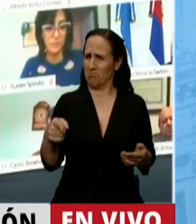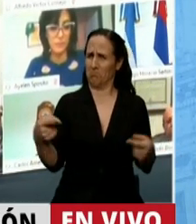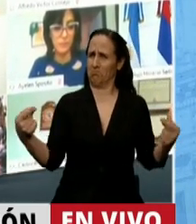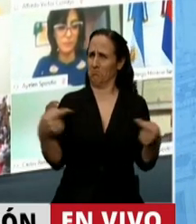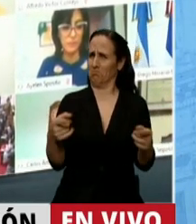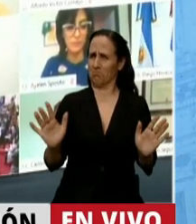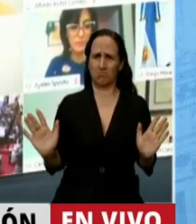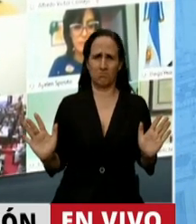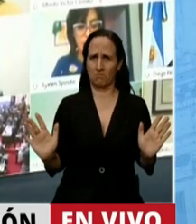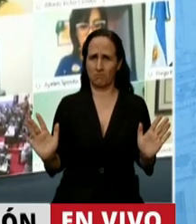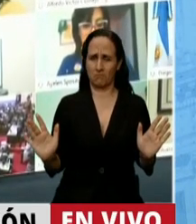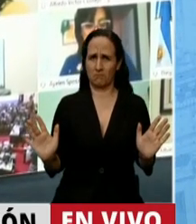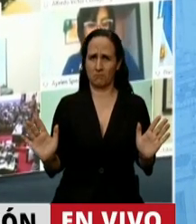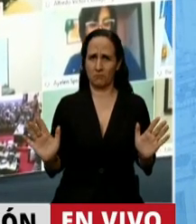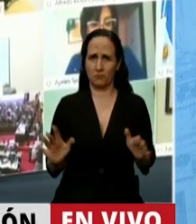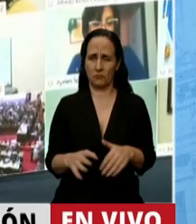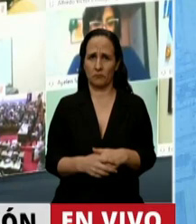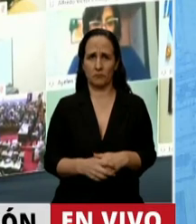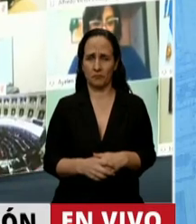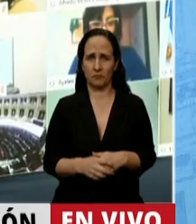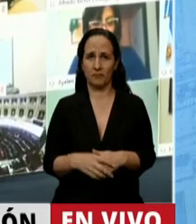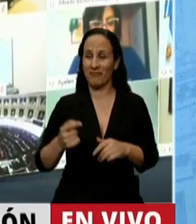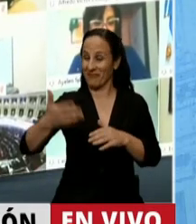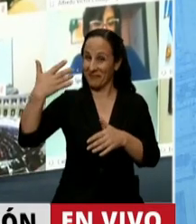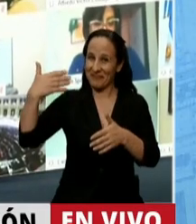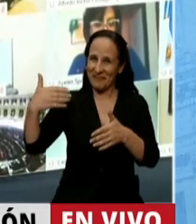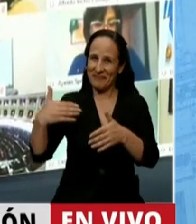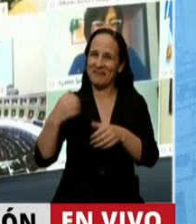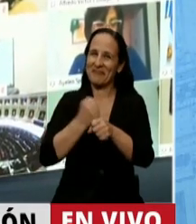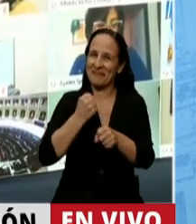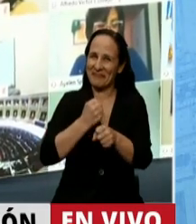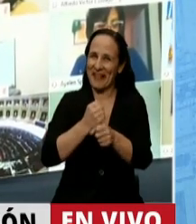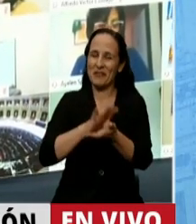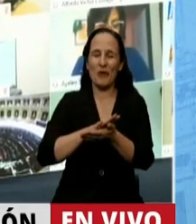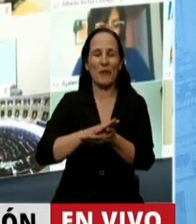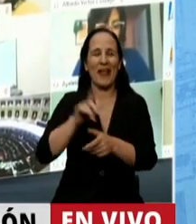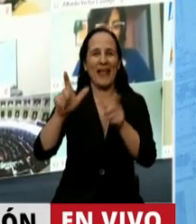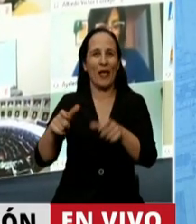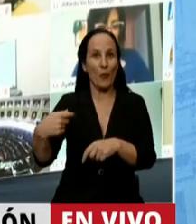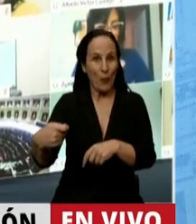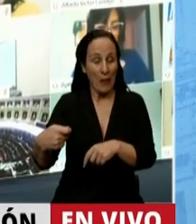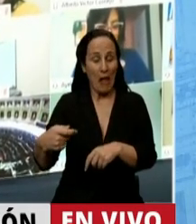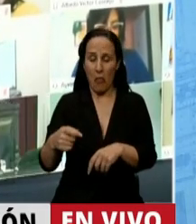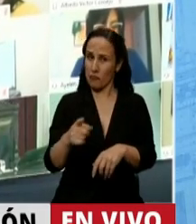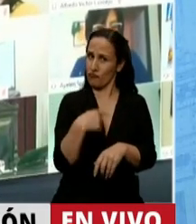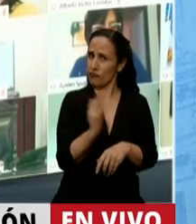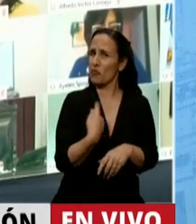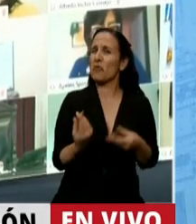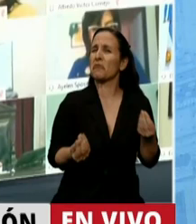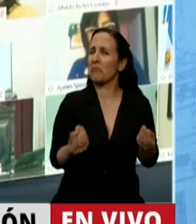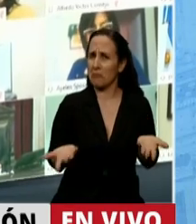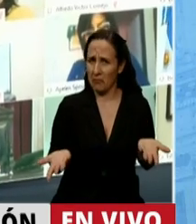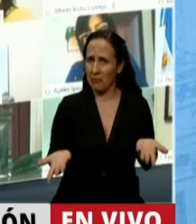con lo que se vino trabajando. Lo que hicimos nosotros fue